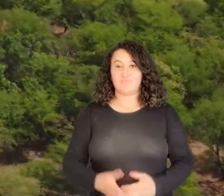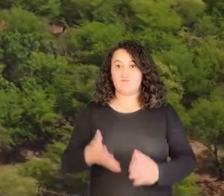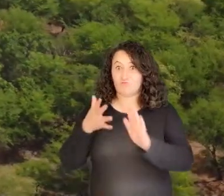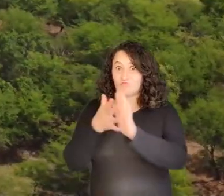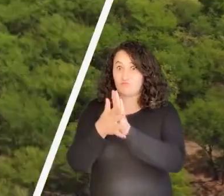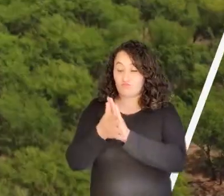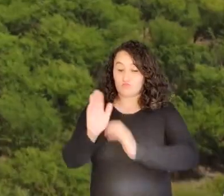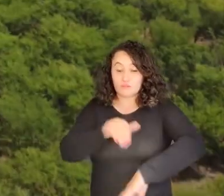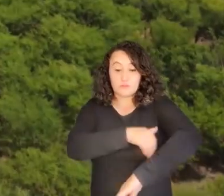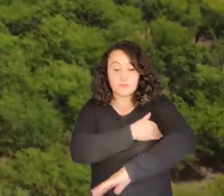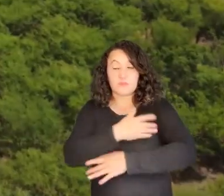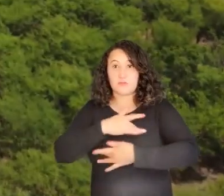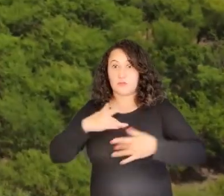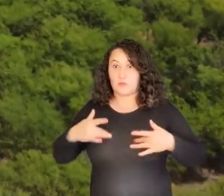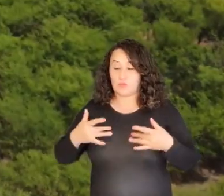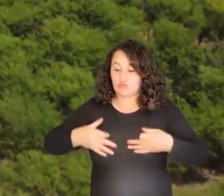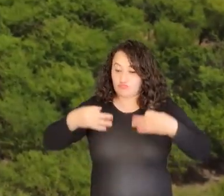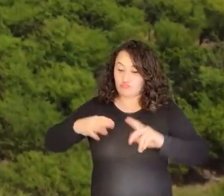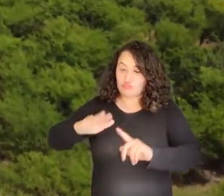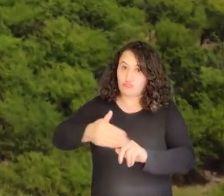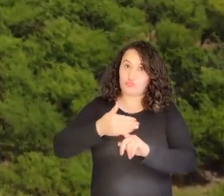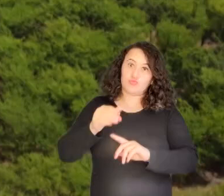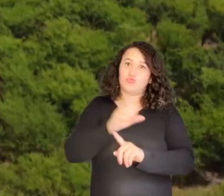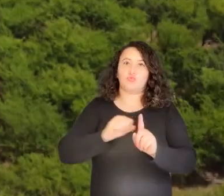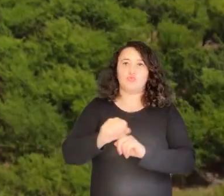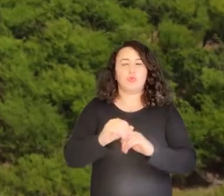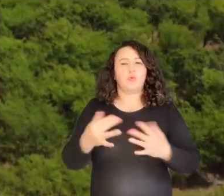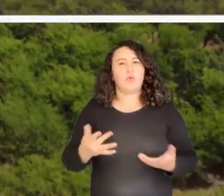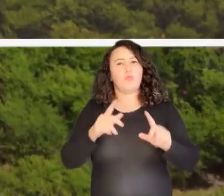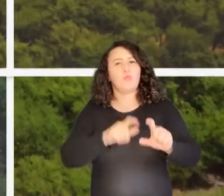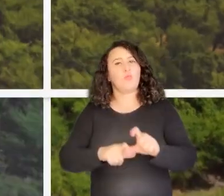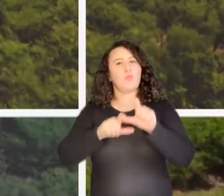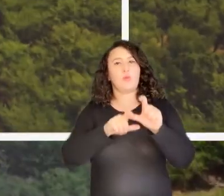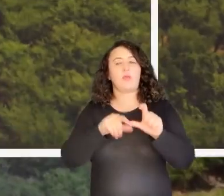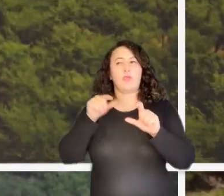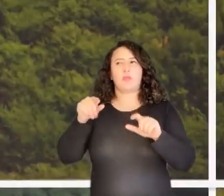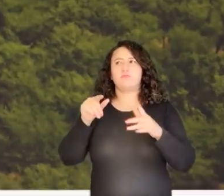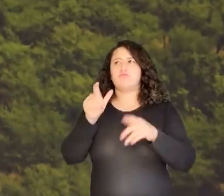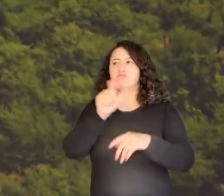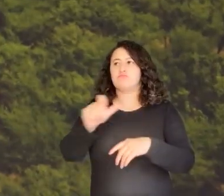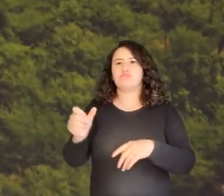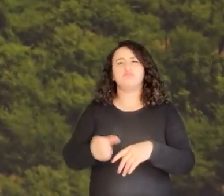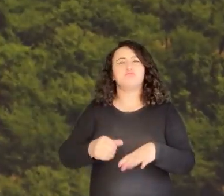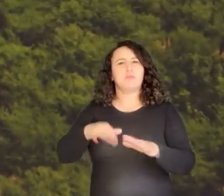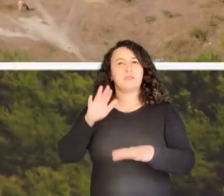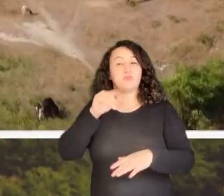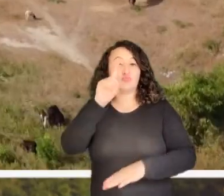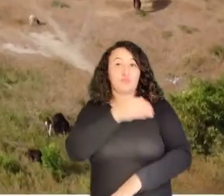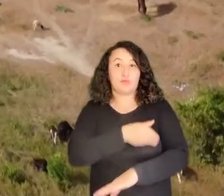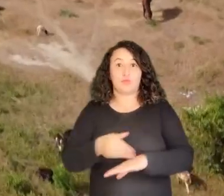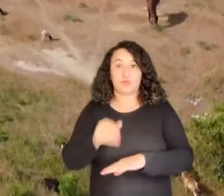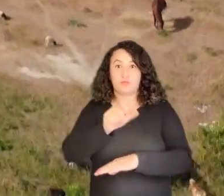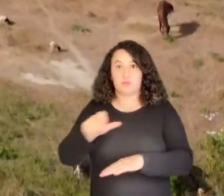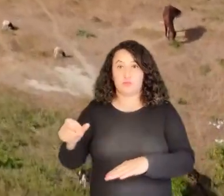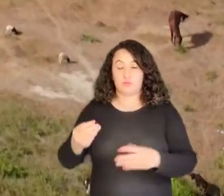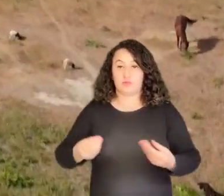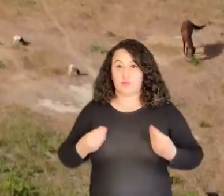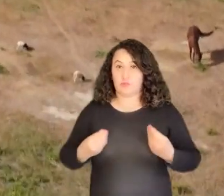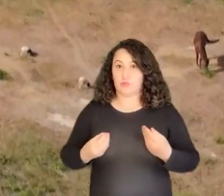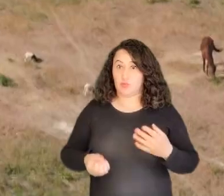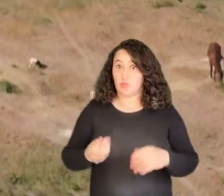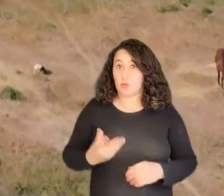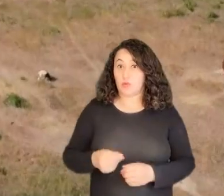Según datos del Ministerio de Salud y Protección Social, La Guajira cuenta con una población de más de un millón de habitantes que